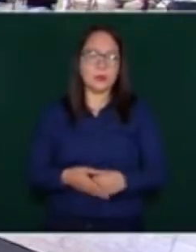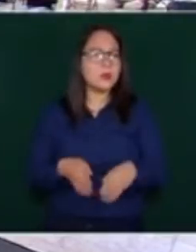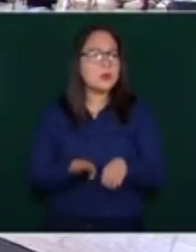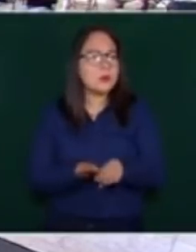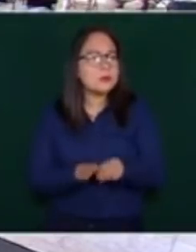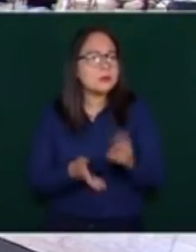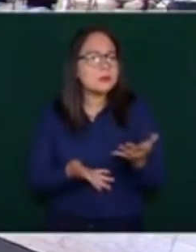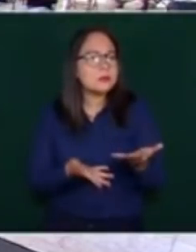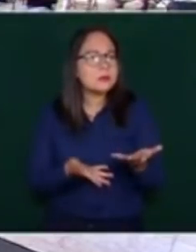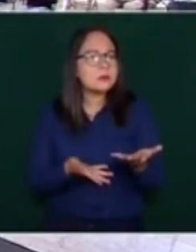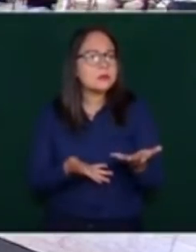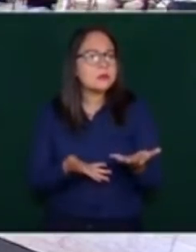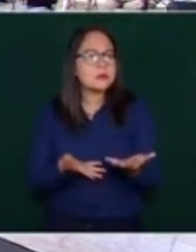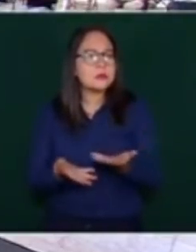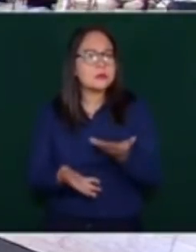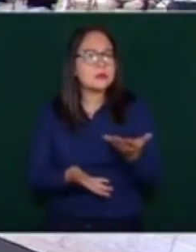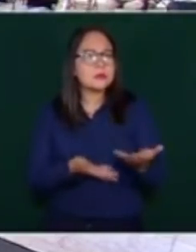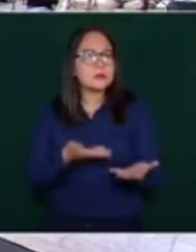¿Cómo?